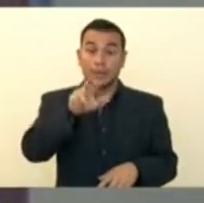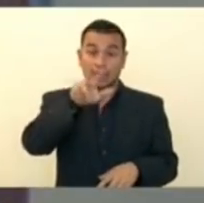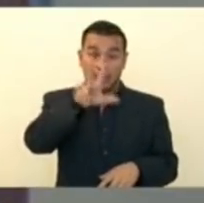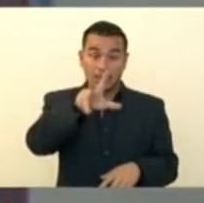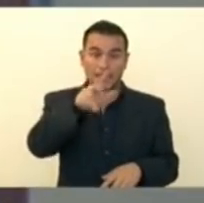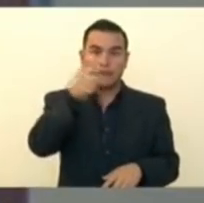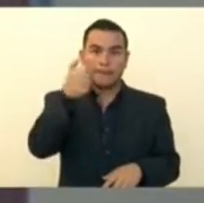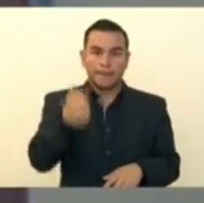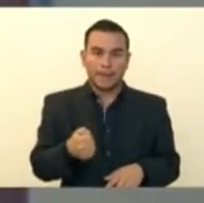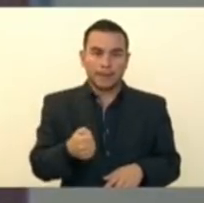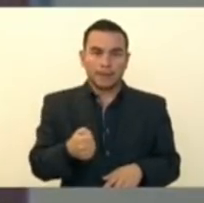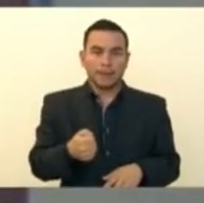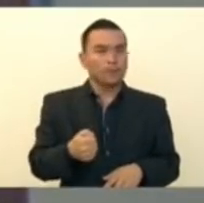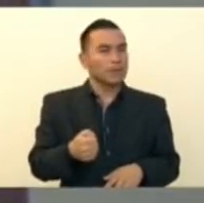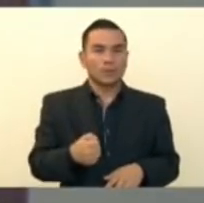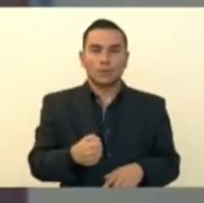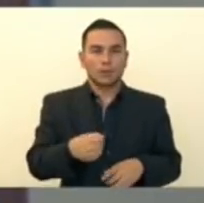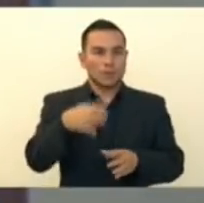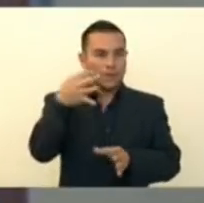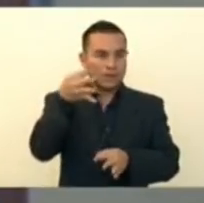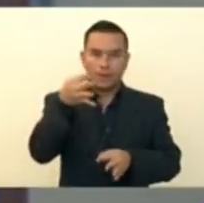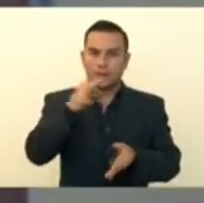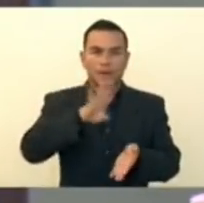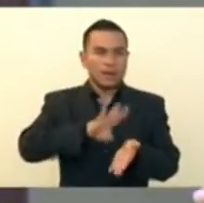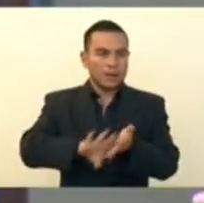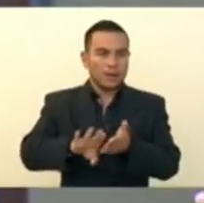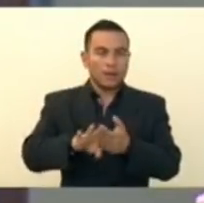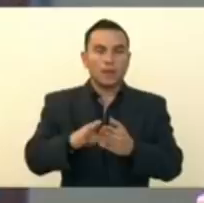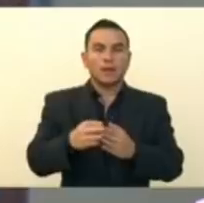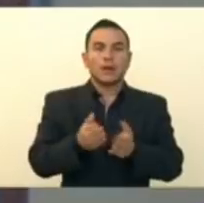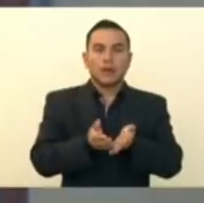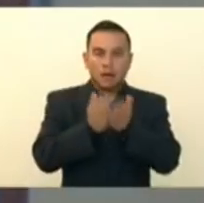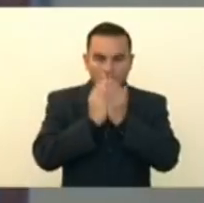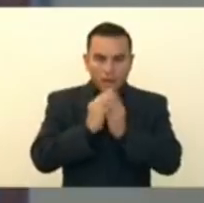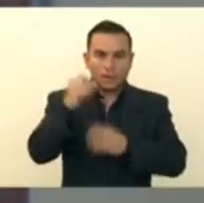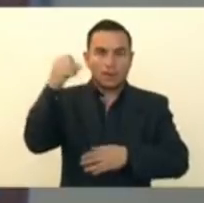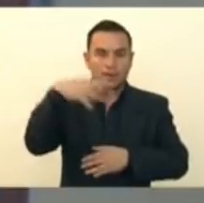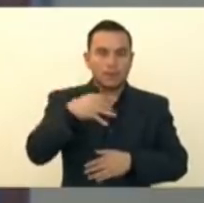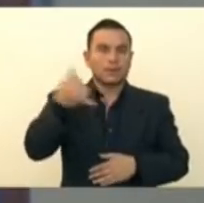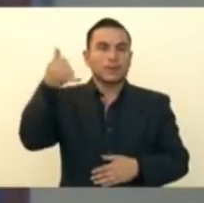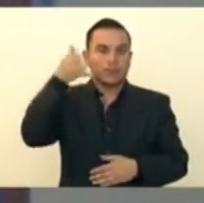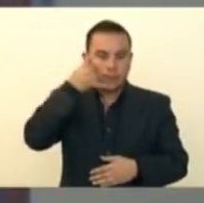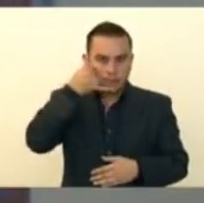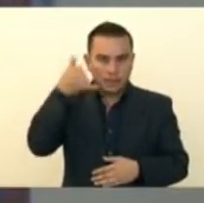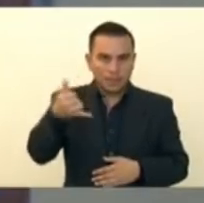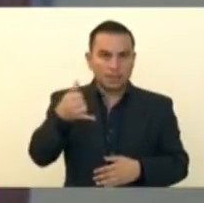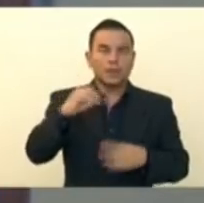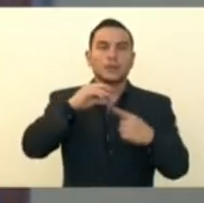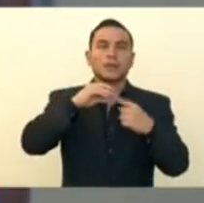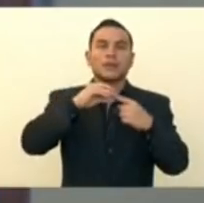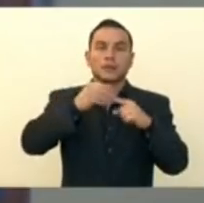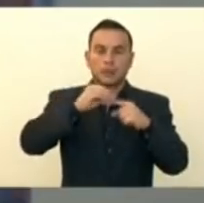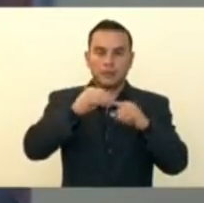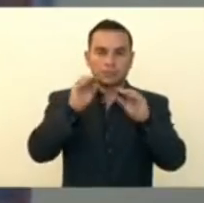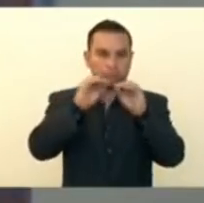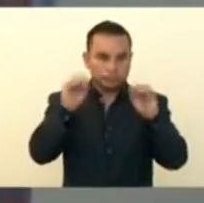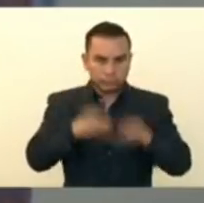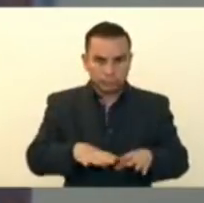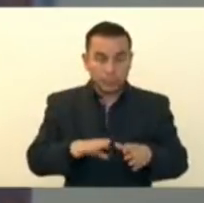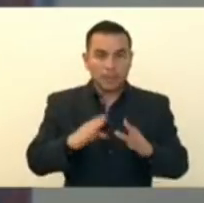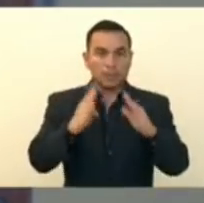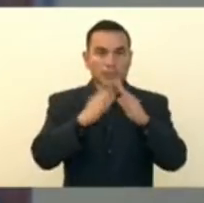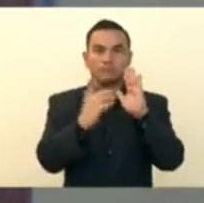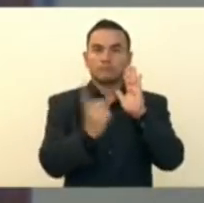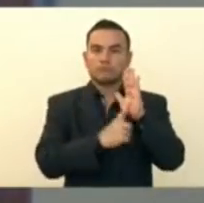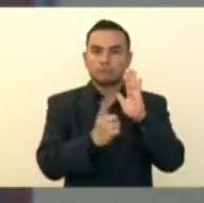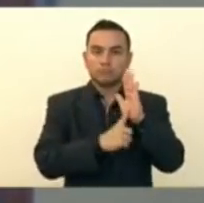meses los pagos de luz, los pagos de agua, los pagos de teléfono, los pagos de internet, los pagos de cable, los pagos de alquiler,